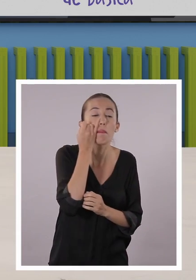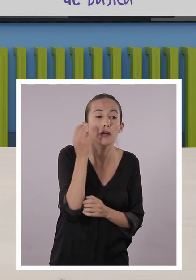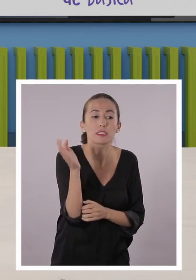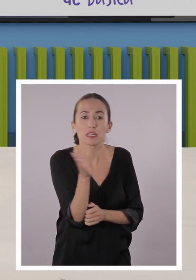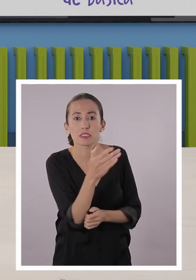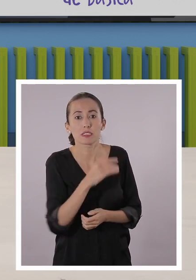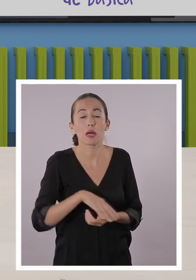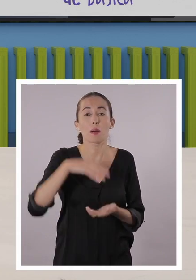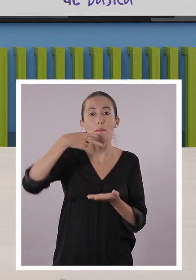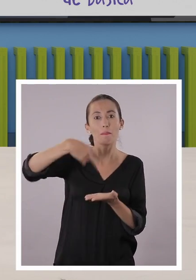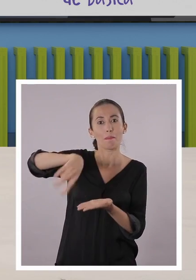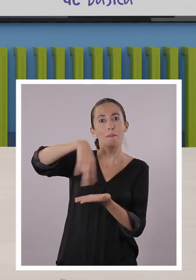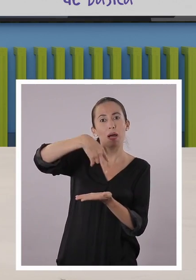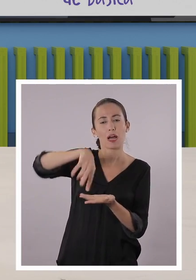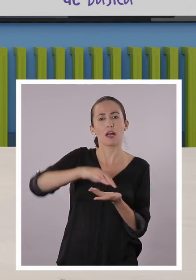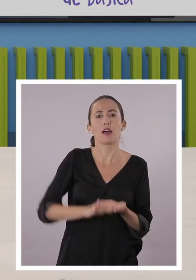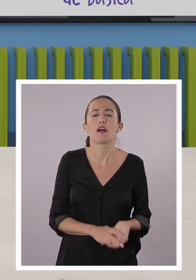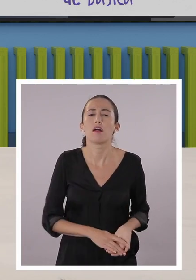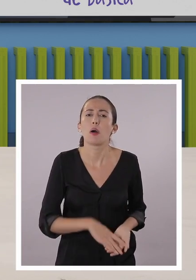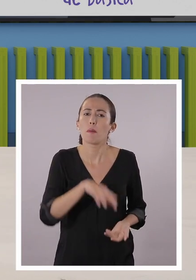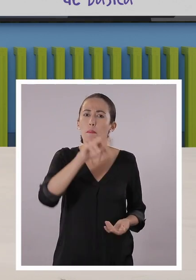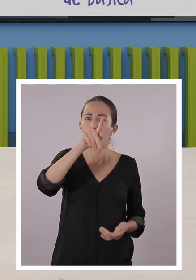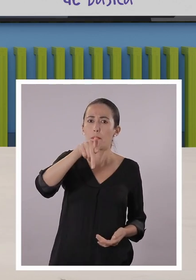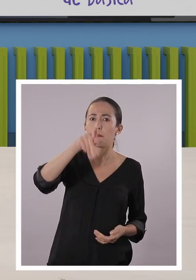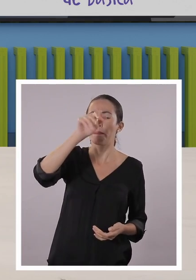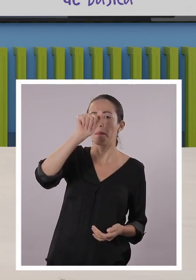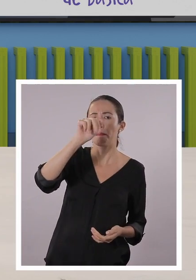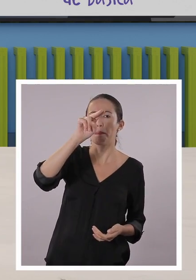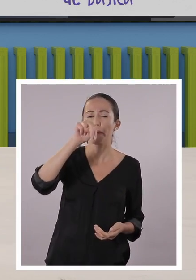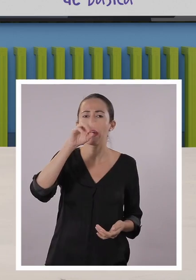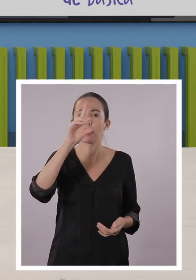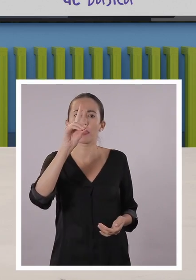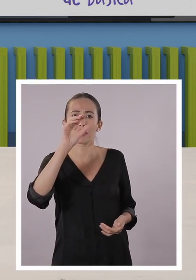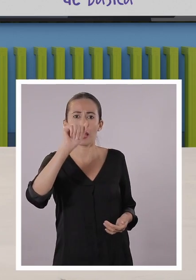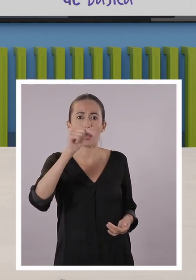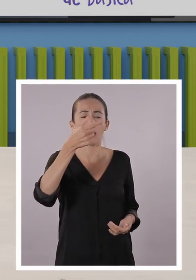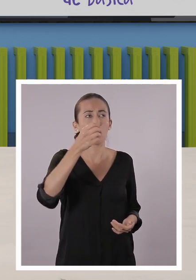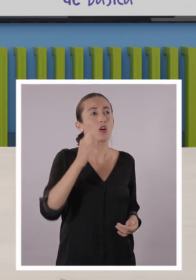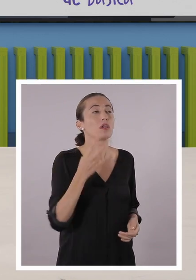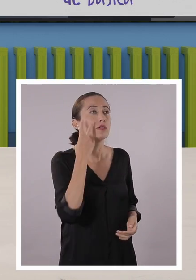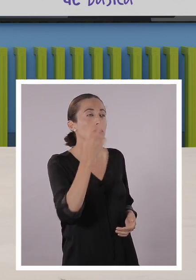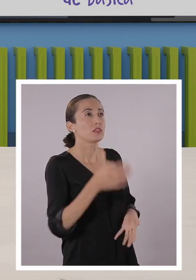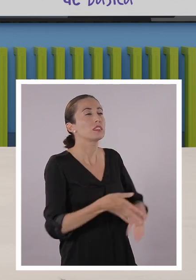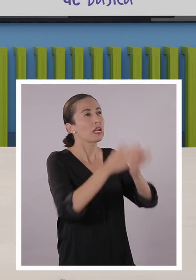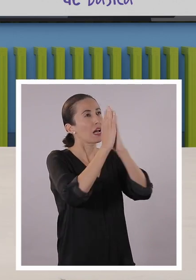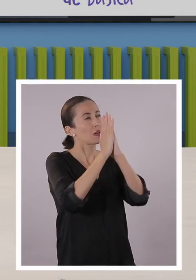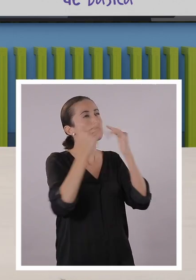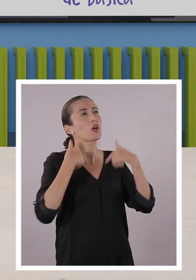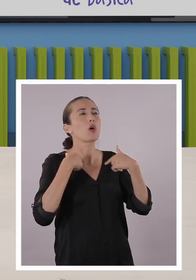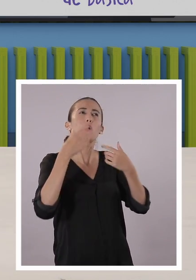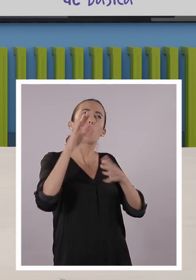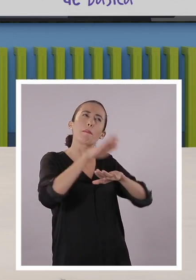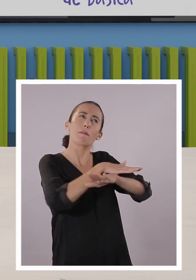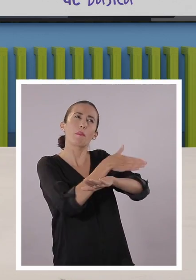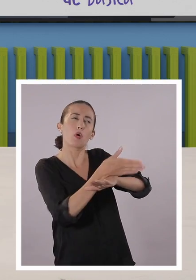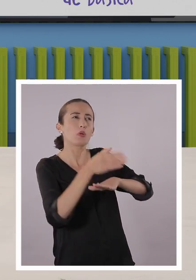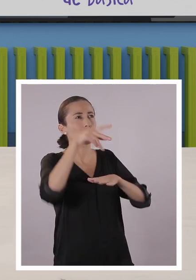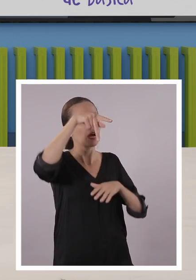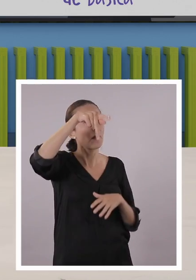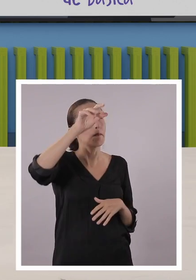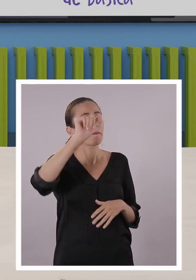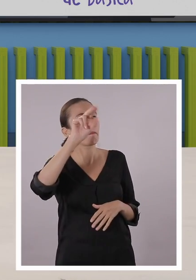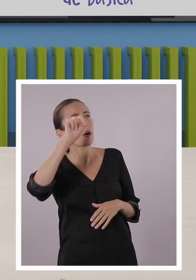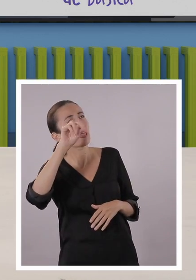Cuéntanos, profe. Bueno, bailaban el fandango. Ok. ¿Quieres escuchar un poquito, Santi? Le pido a Webster. ¡Claro que sí! Webster, ñaño,